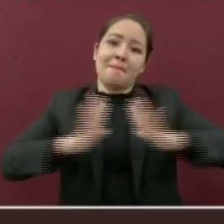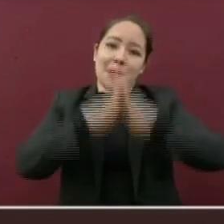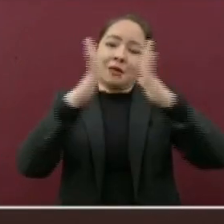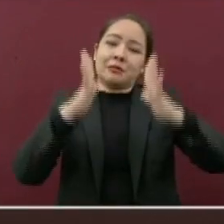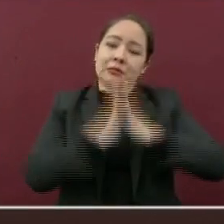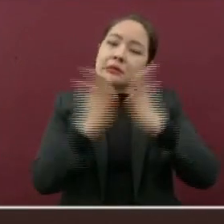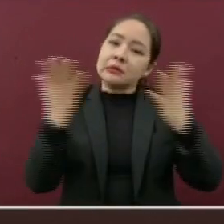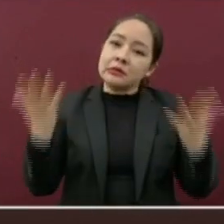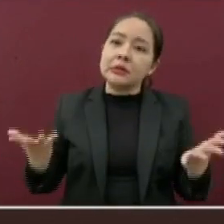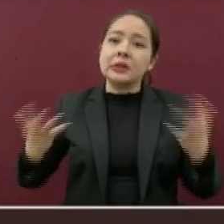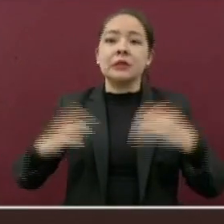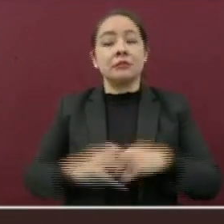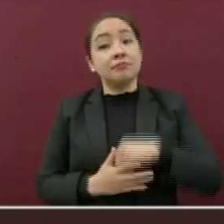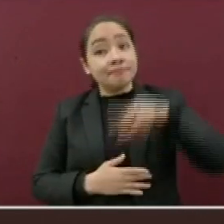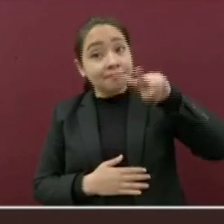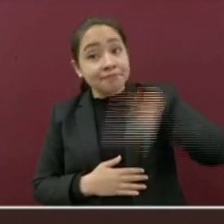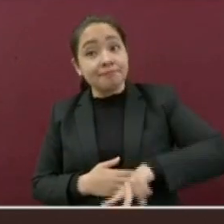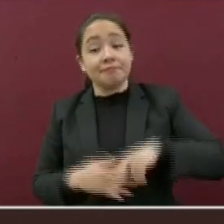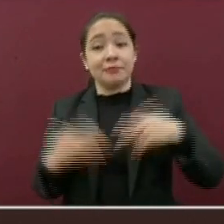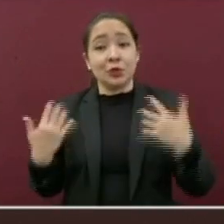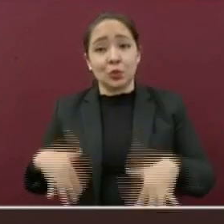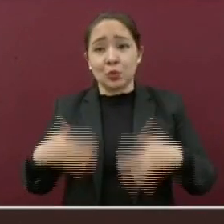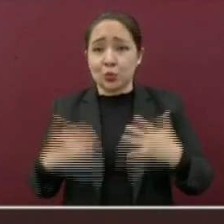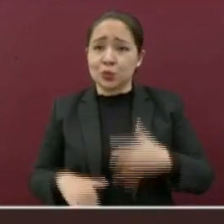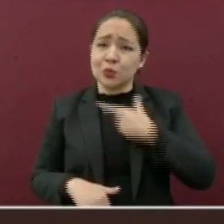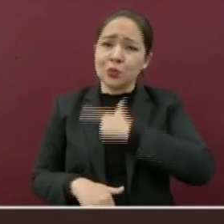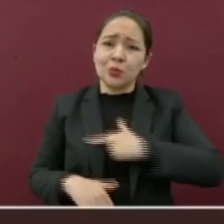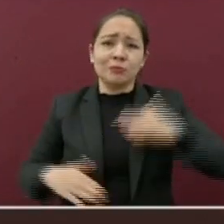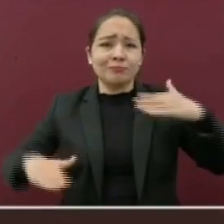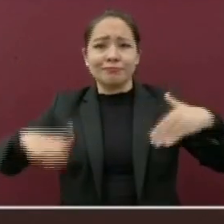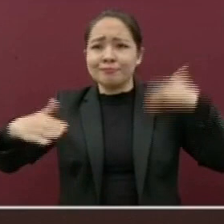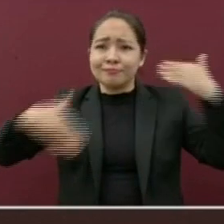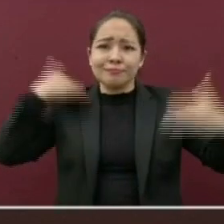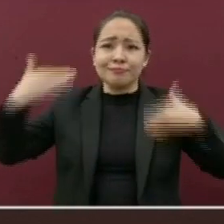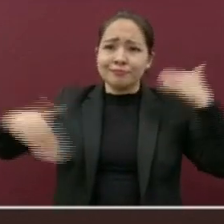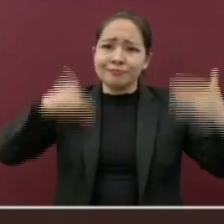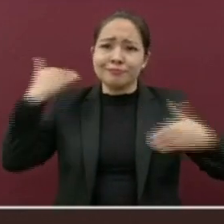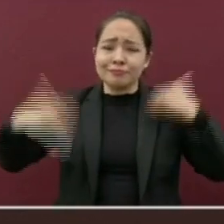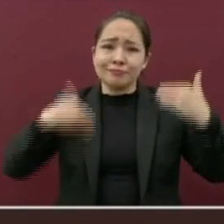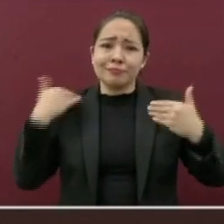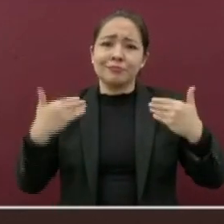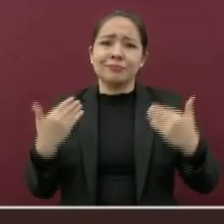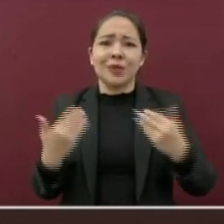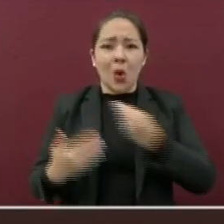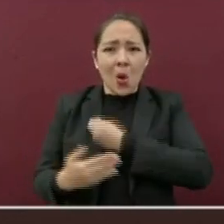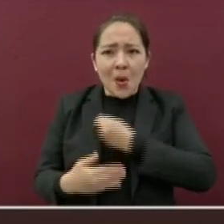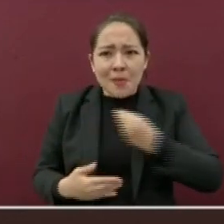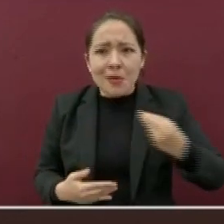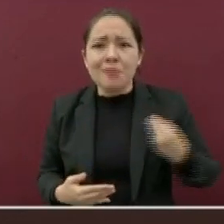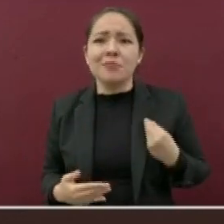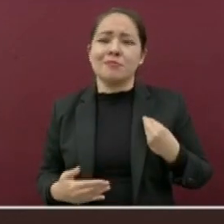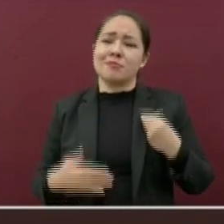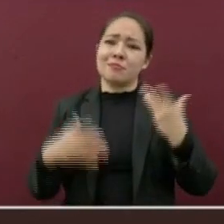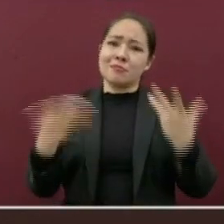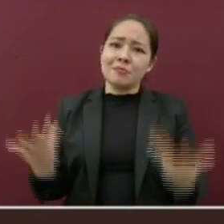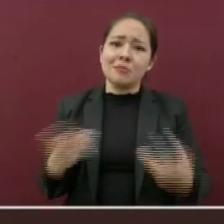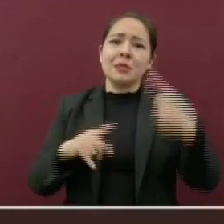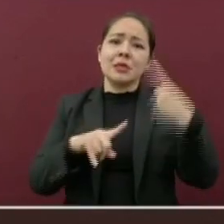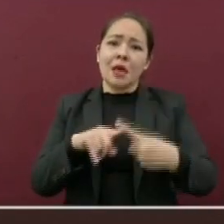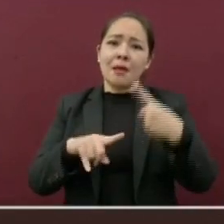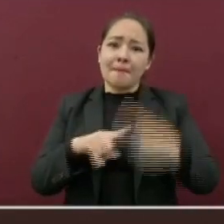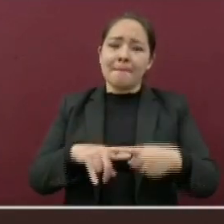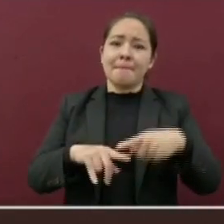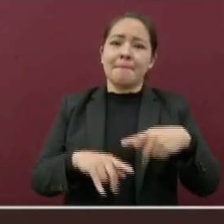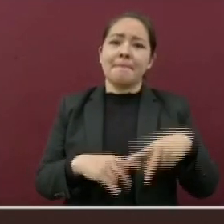En verdad, nos da mucha, pero mucha alegría ver reflejado el compromiso de las familias